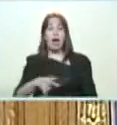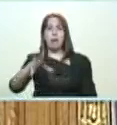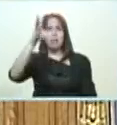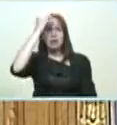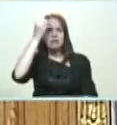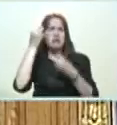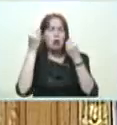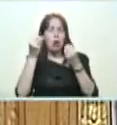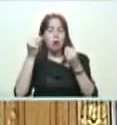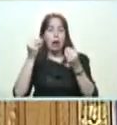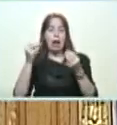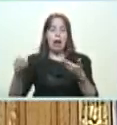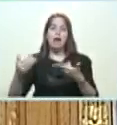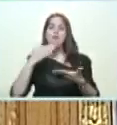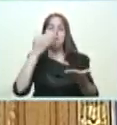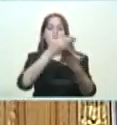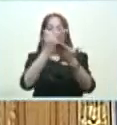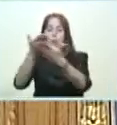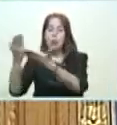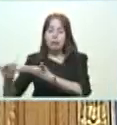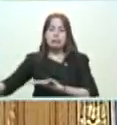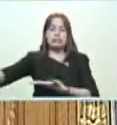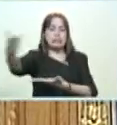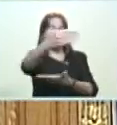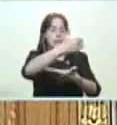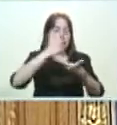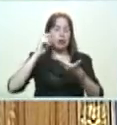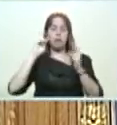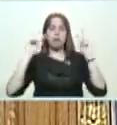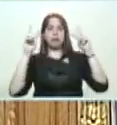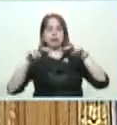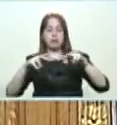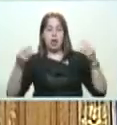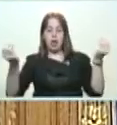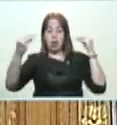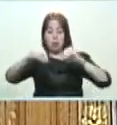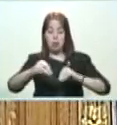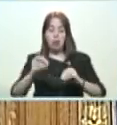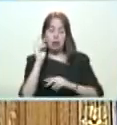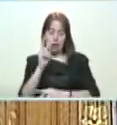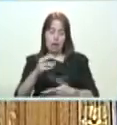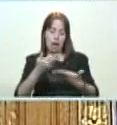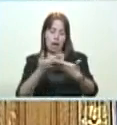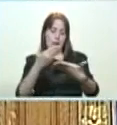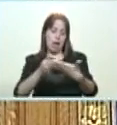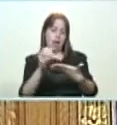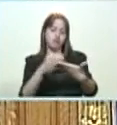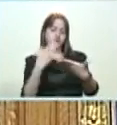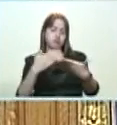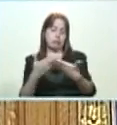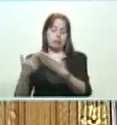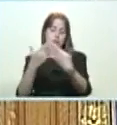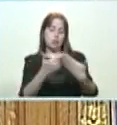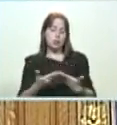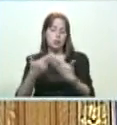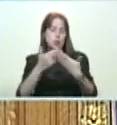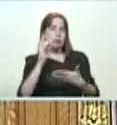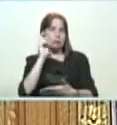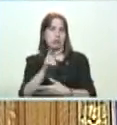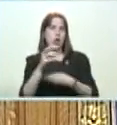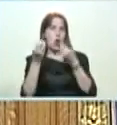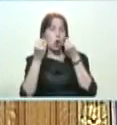el clamor y las propuestas del pueblo. para que ustedes vean, así como estamos disfrutando de paz hoy,